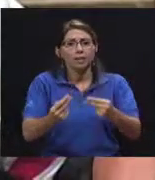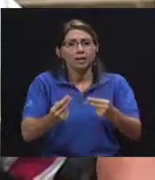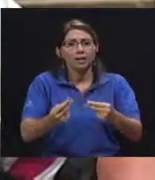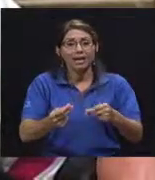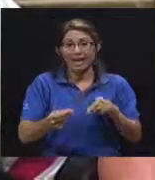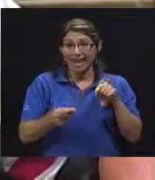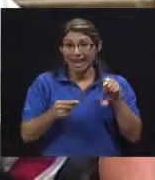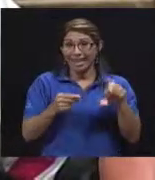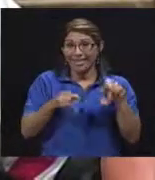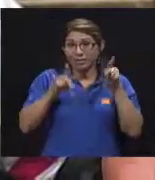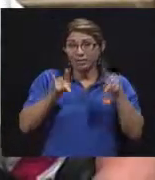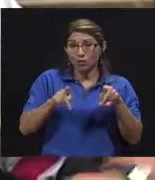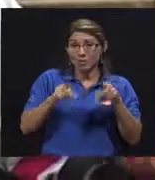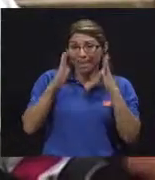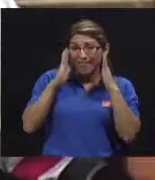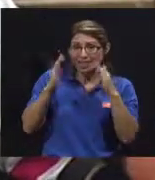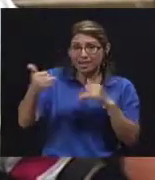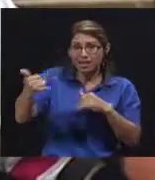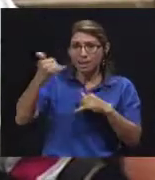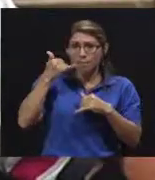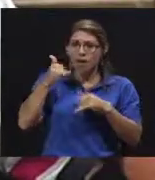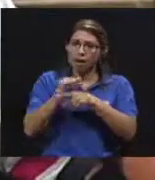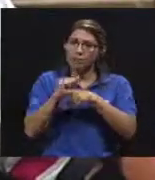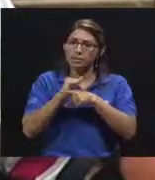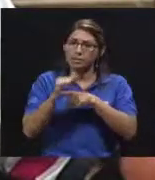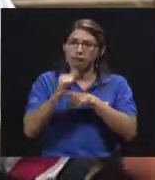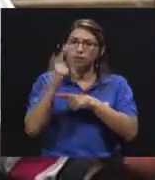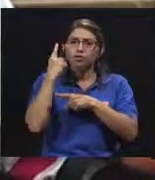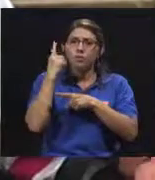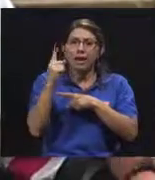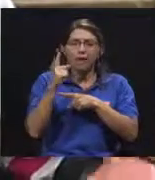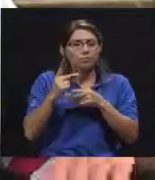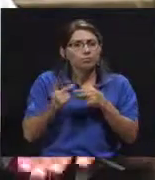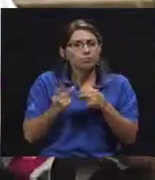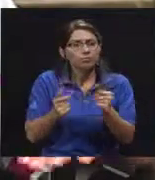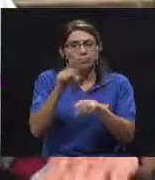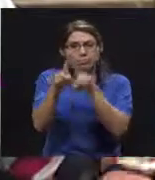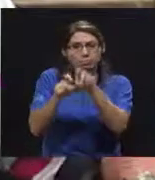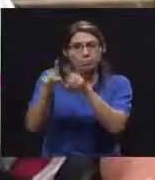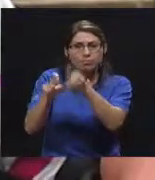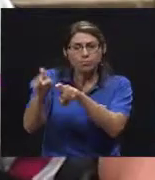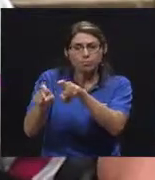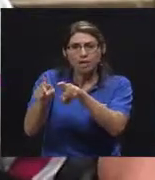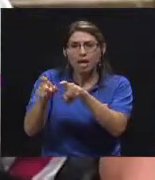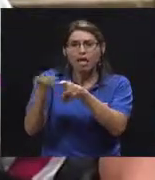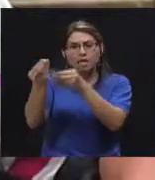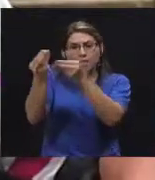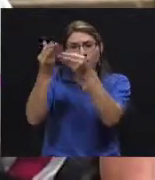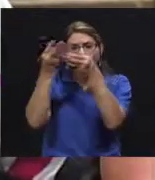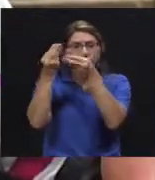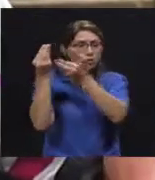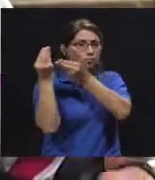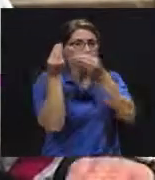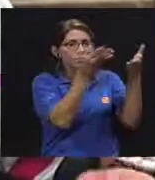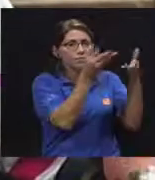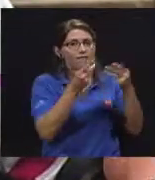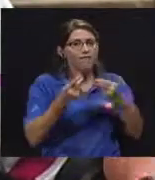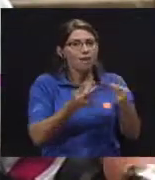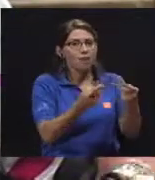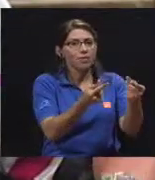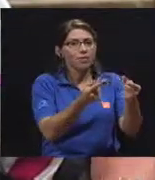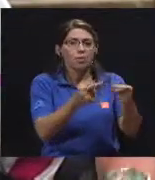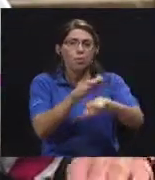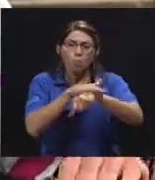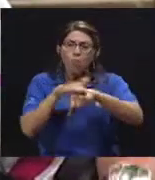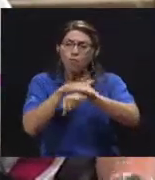información en menos de dos minutos y pasar la información. Entonces, lo más tranquilamente, en la medida de lo posible, dar los